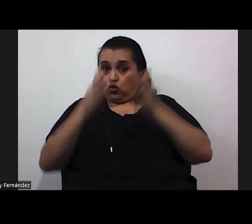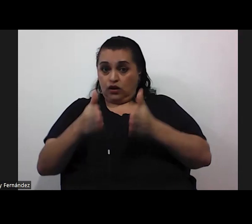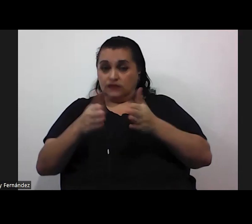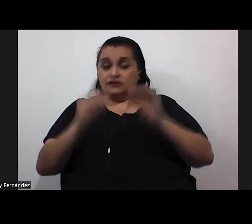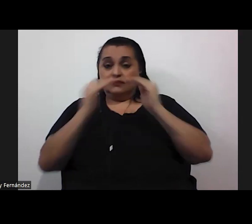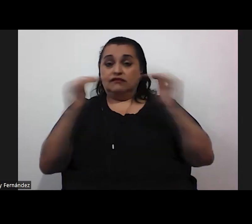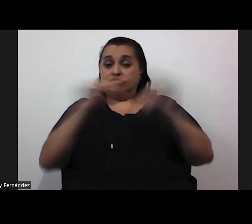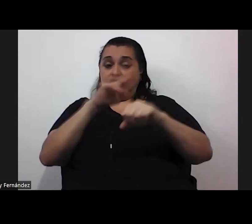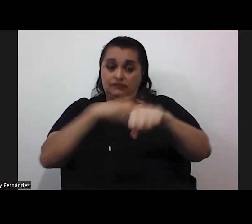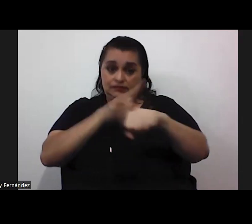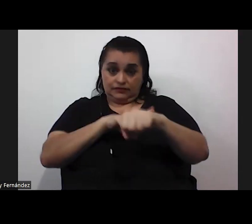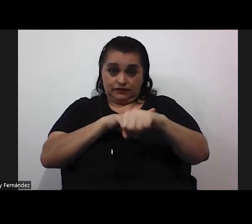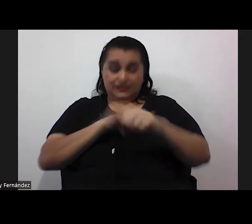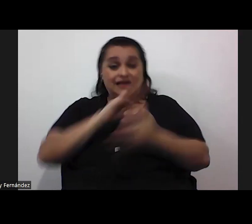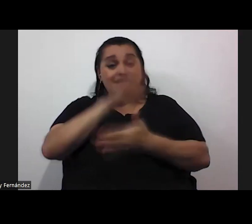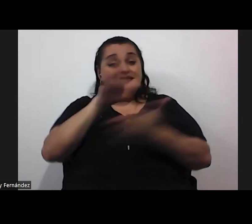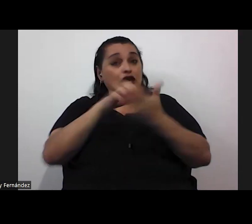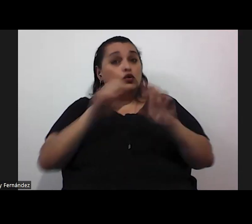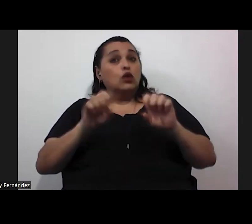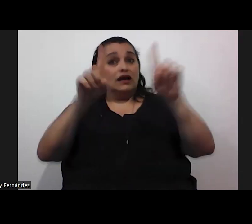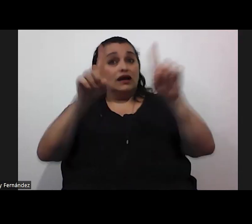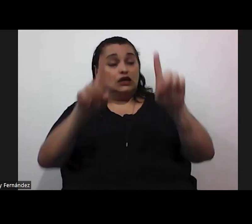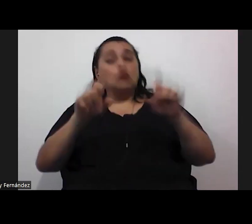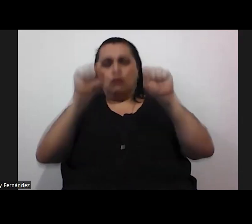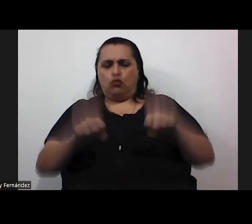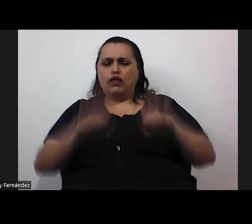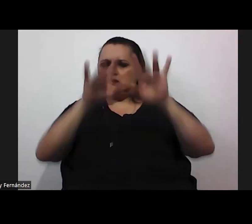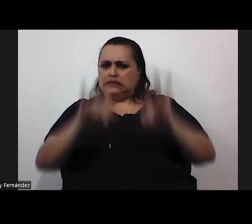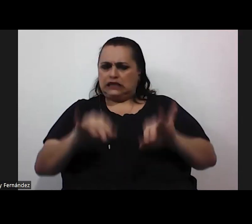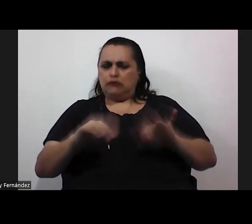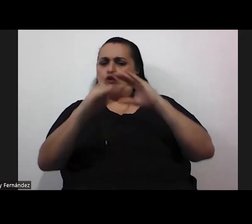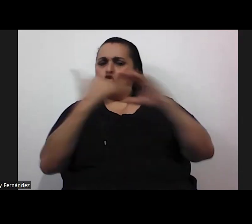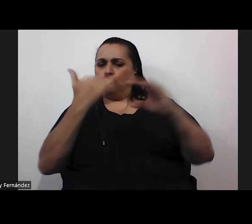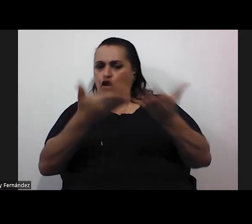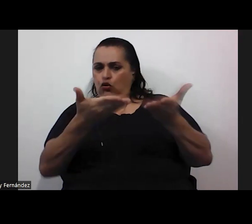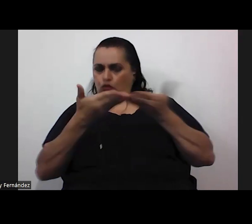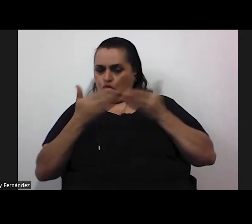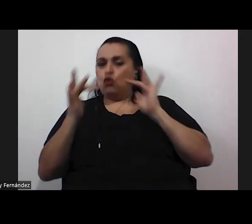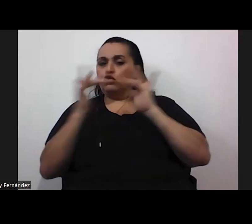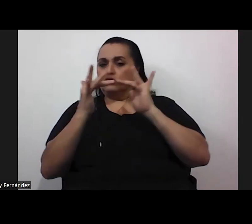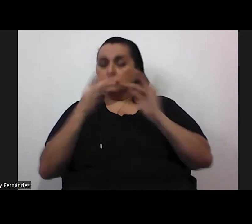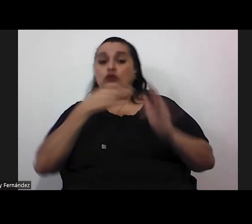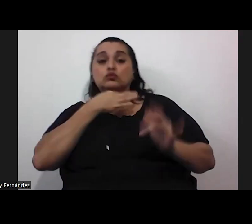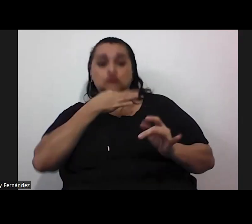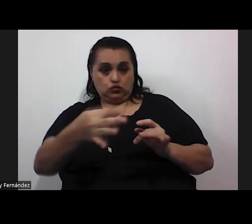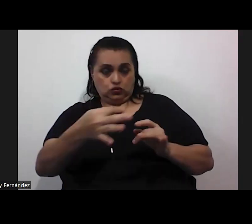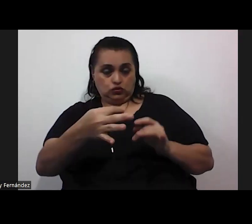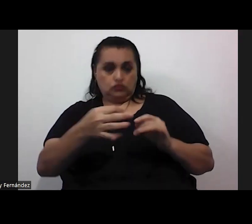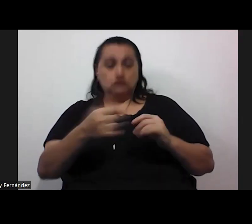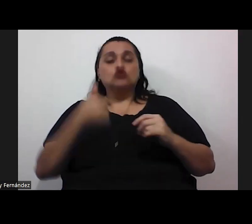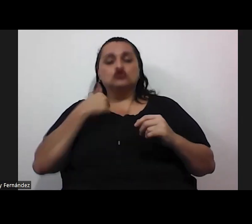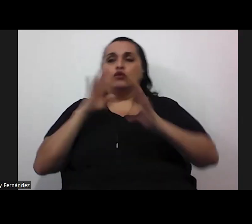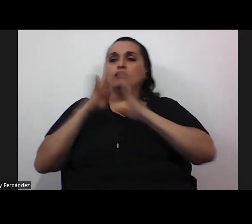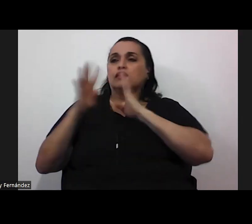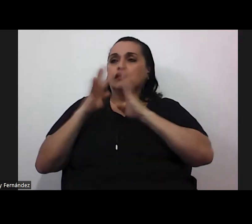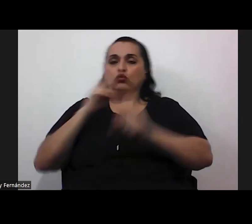algún centro educativo tenga una necesidad con mucho gusto nos puede escribir un correo o puede contactarme con mucho gusto y yo hablaría con